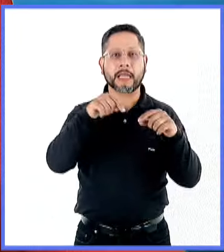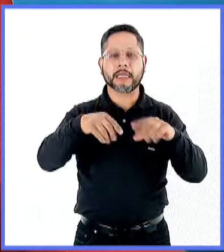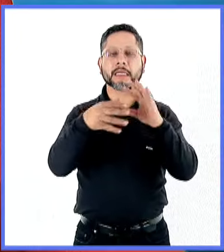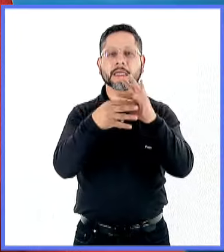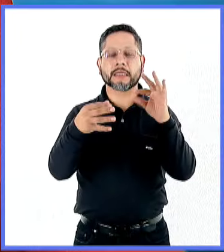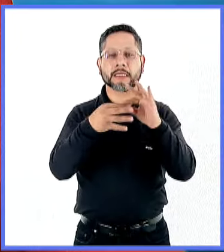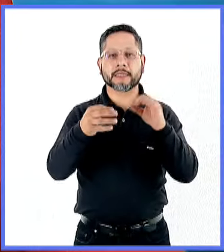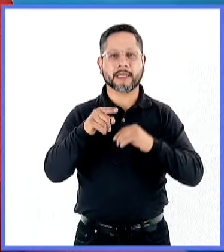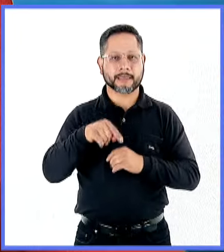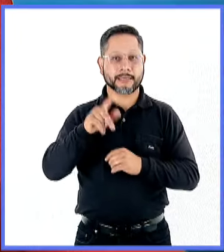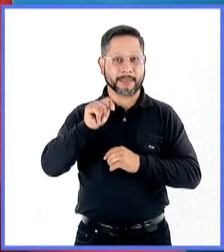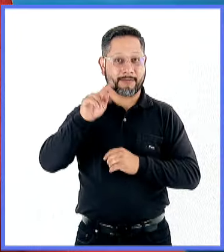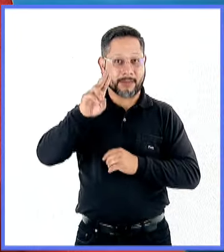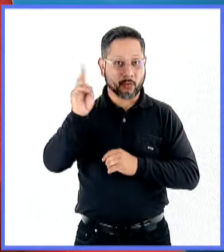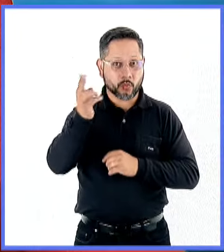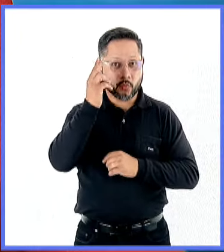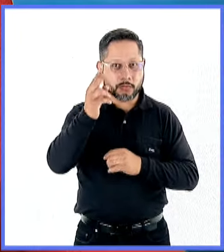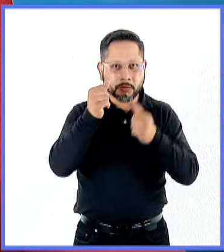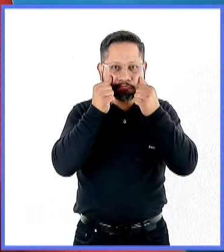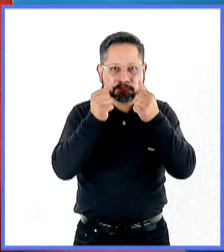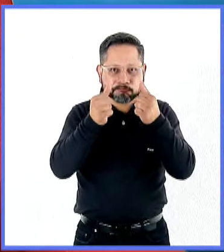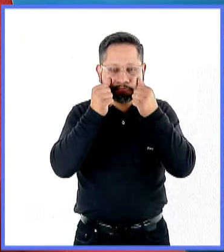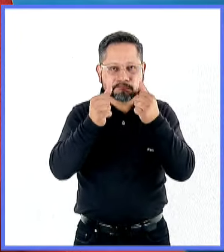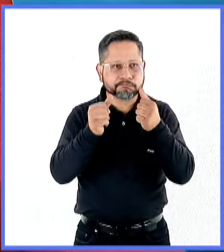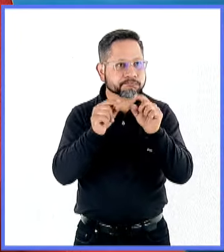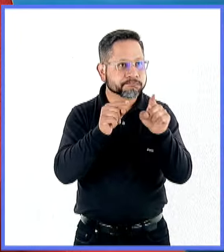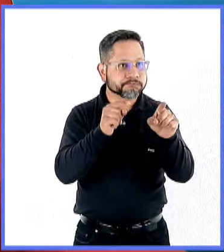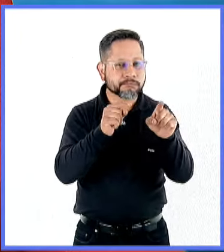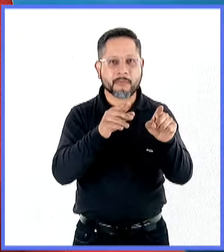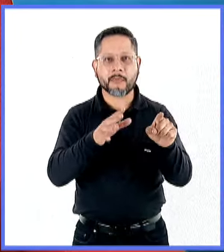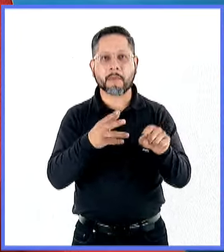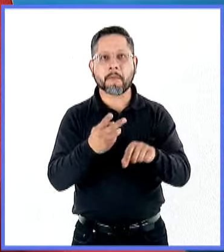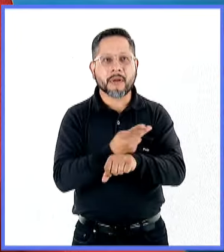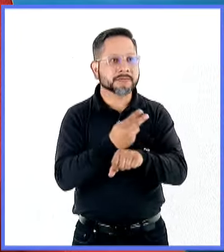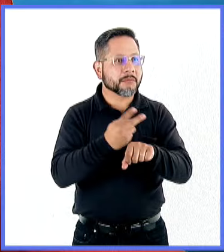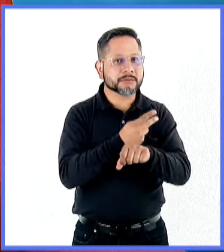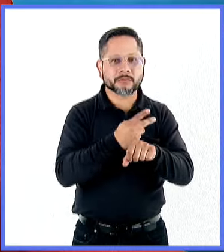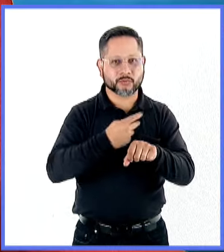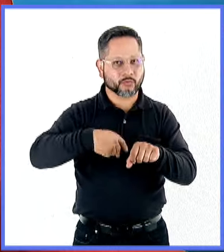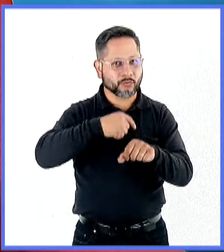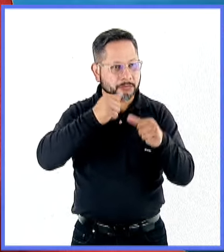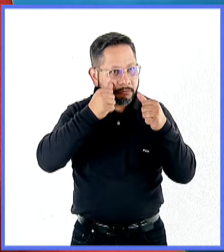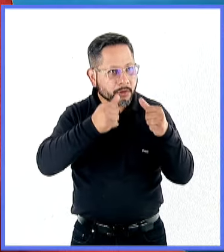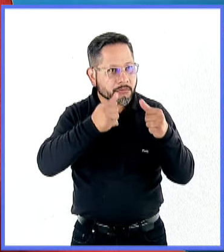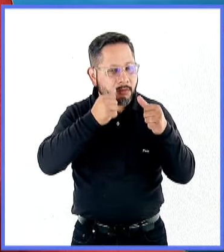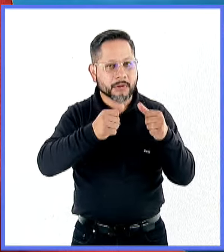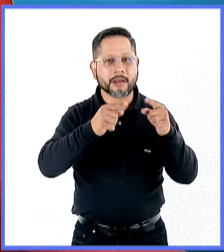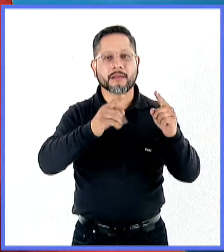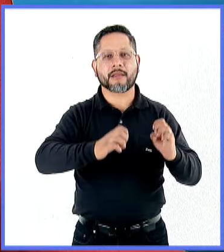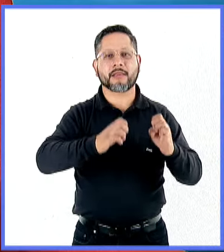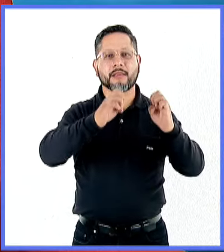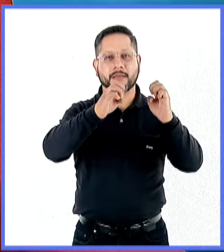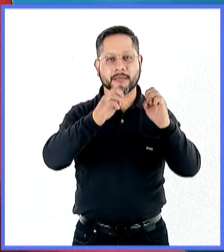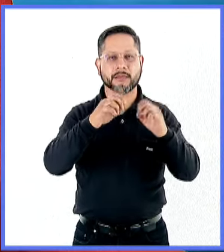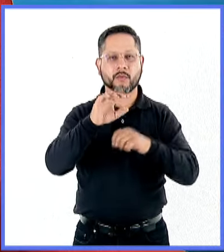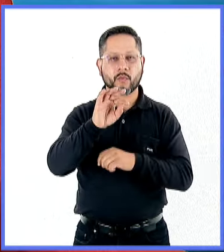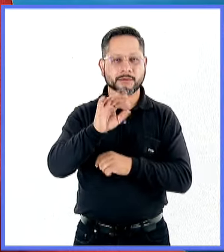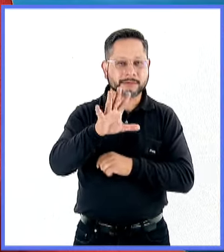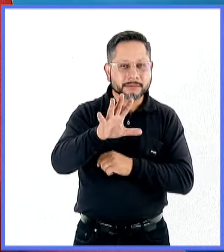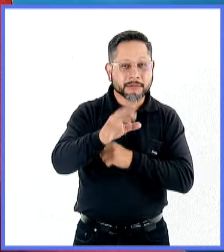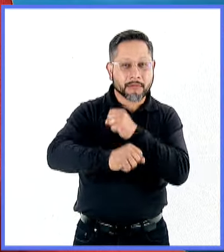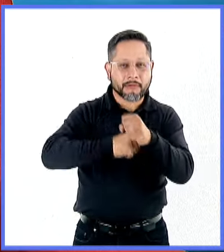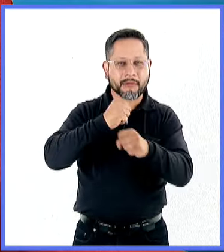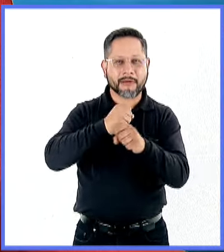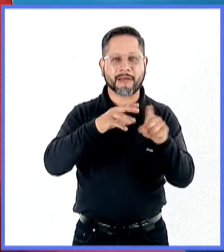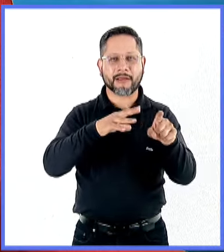detalles, porque TV Uname estará muy atenta a lo que ocurre en la Feria Internacional del Libro del Palacio de Minería, en su edición número 45. Así es